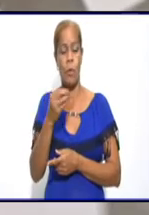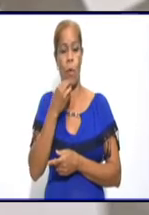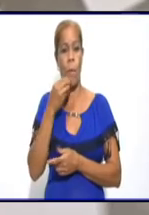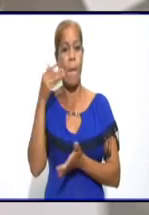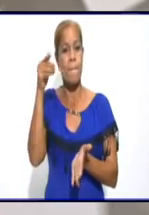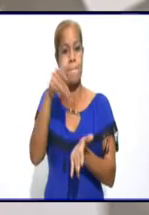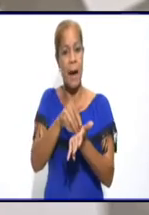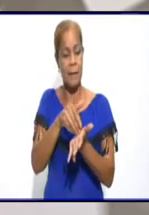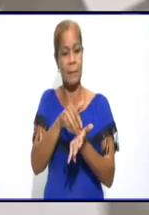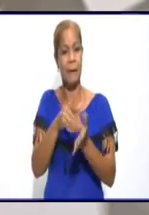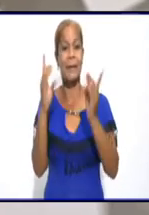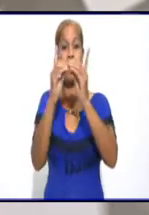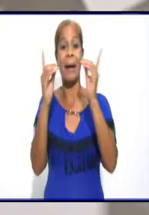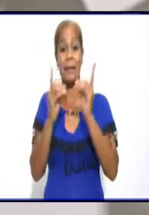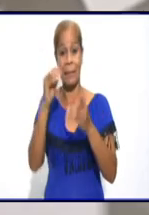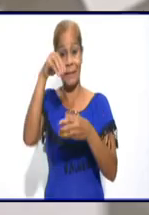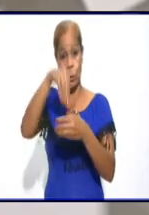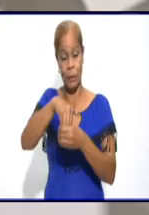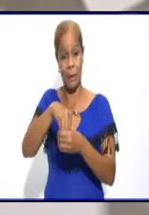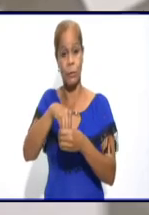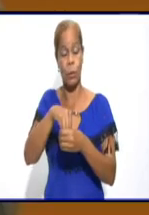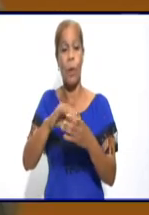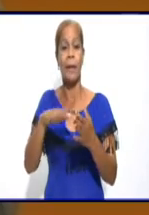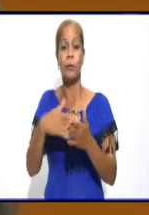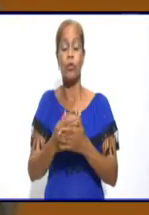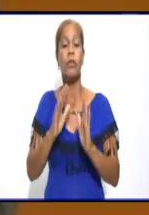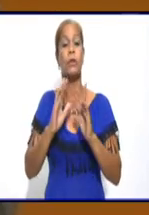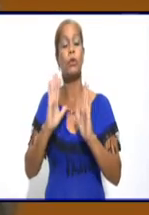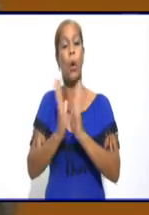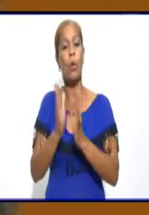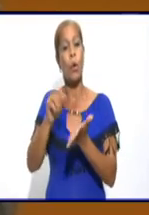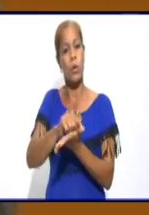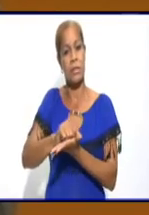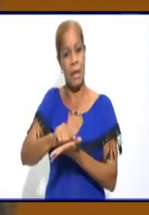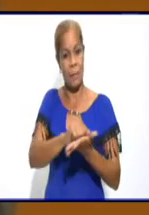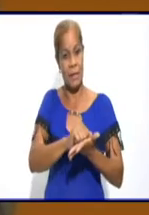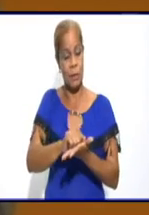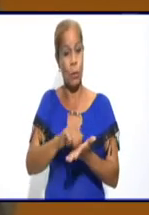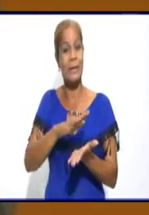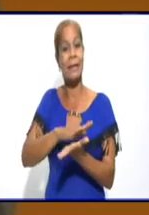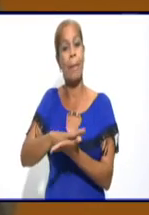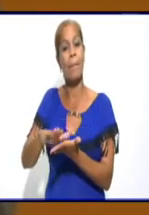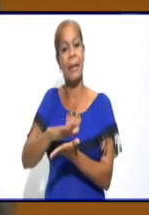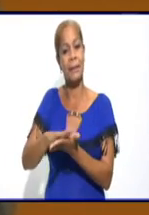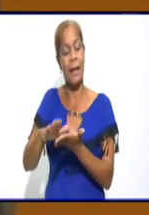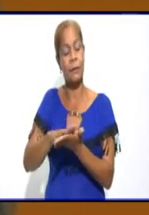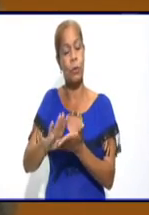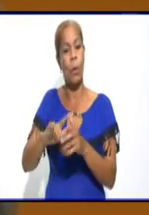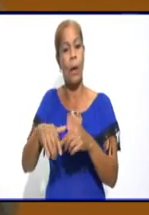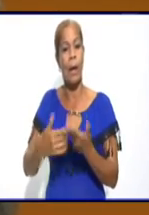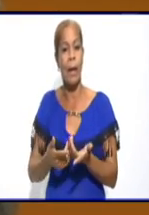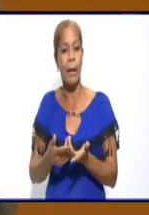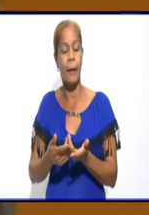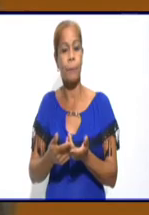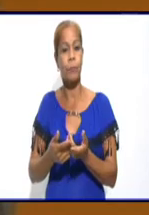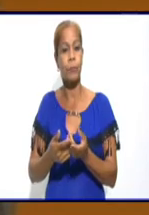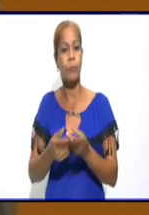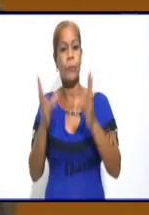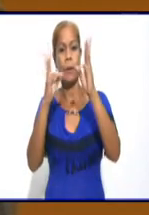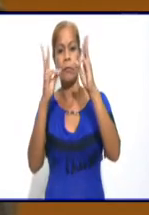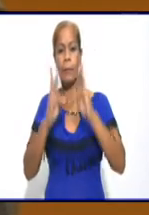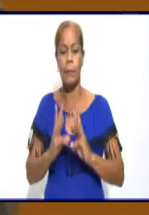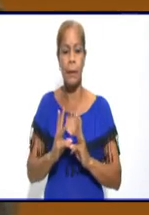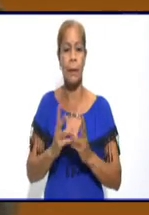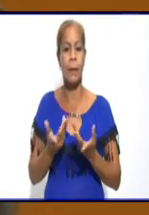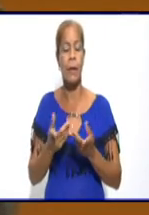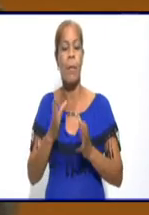las colas que se nos hacen en nuestras oficinas. Todos los trámites, todos los servicios que estamos prestando es mediante, o sea, vías digitales, vías telefónicas,